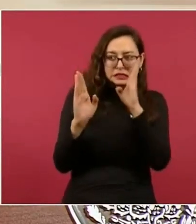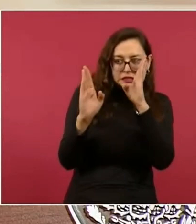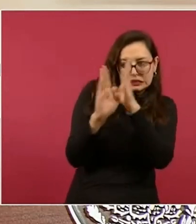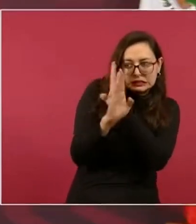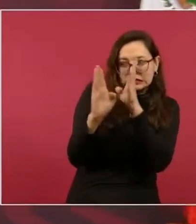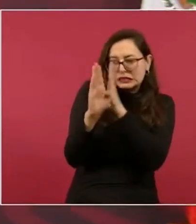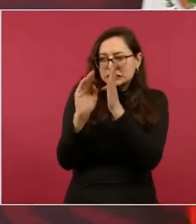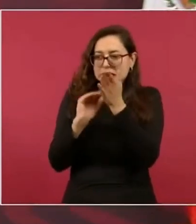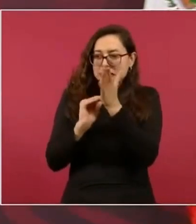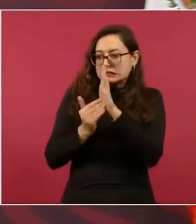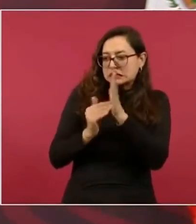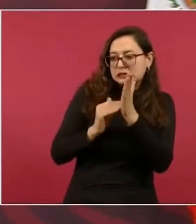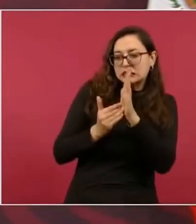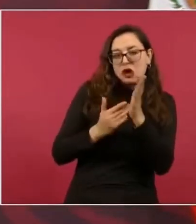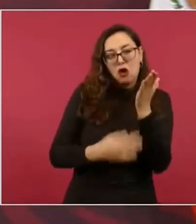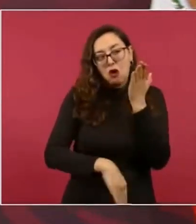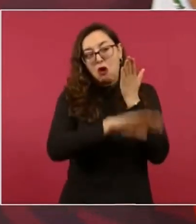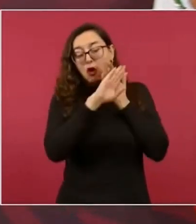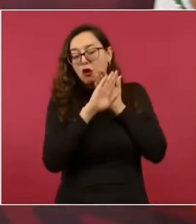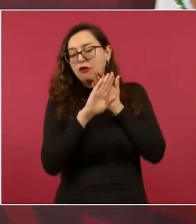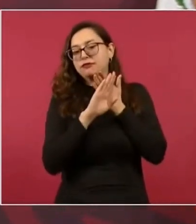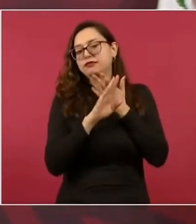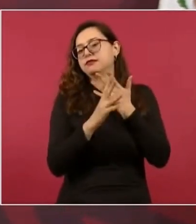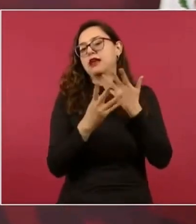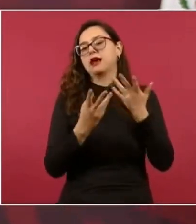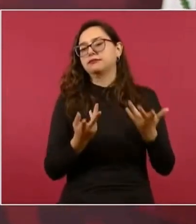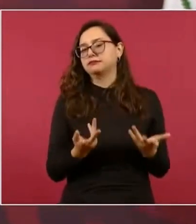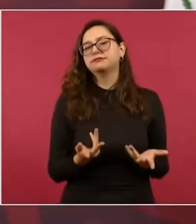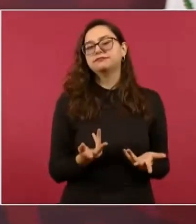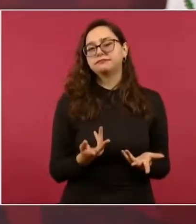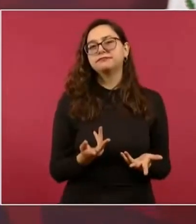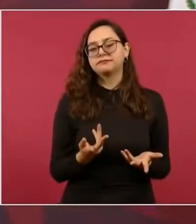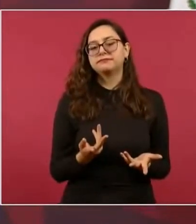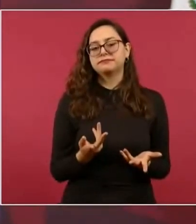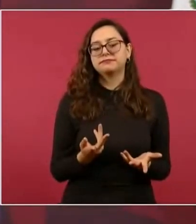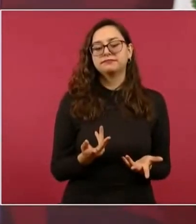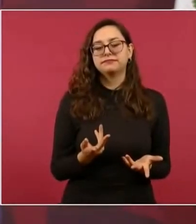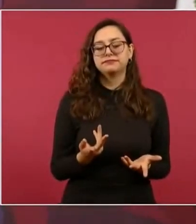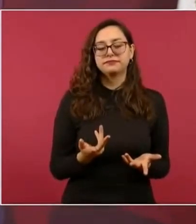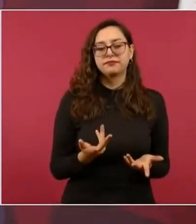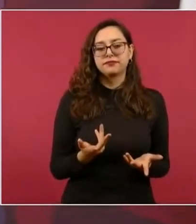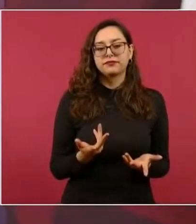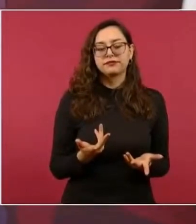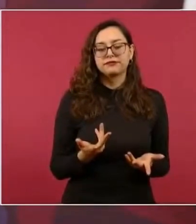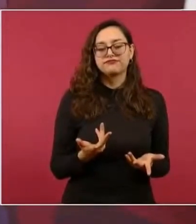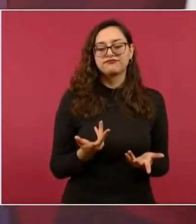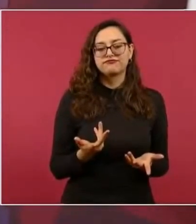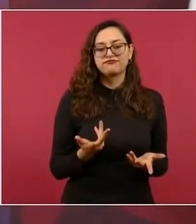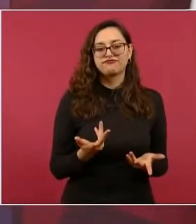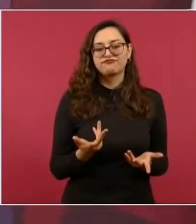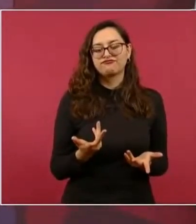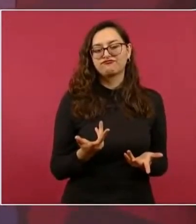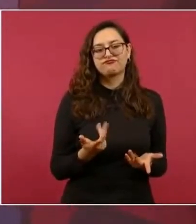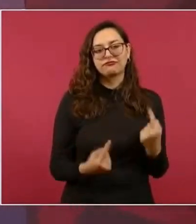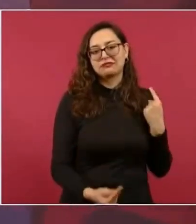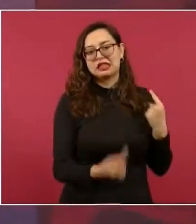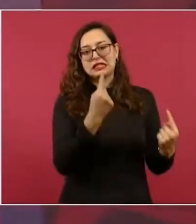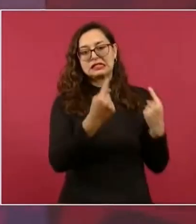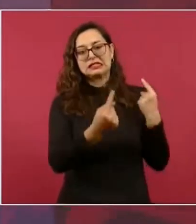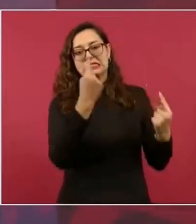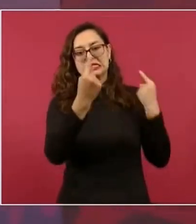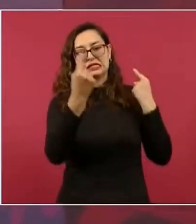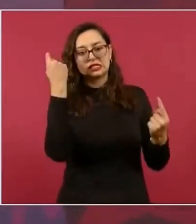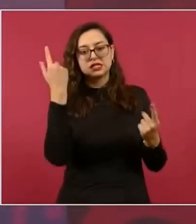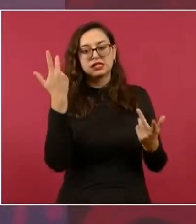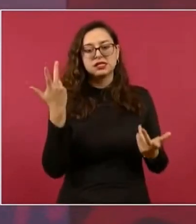cómo cuestionarnos, que no son